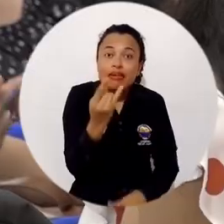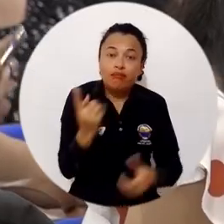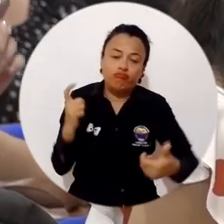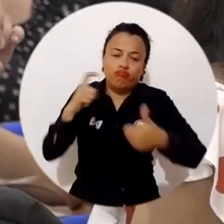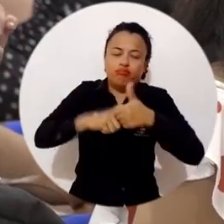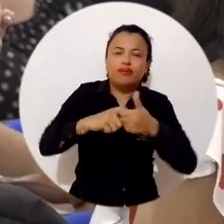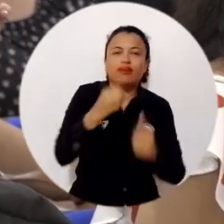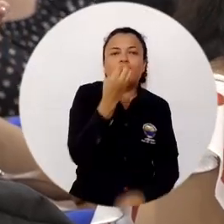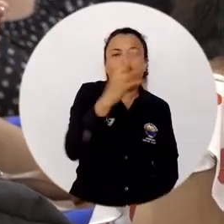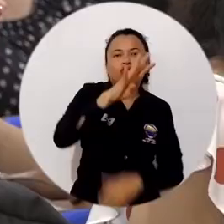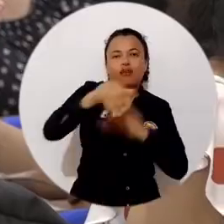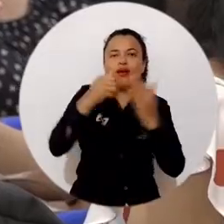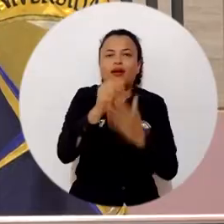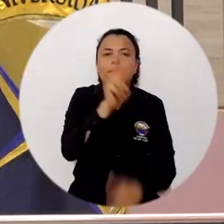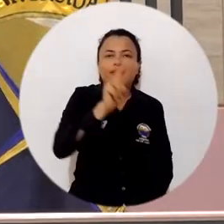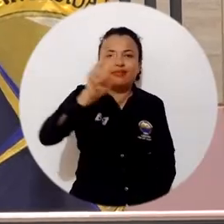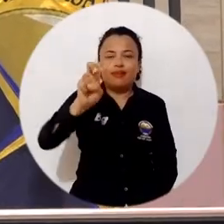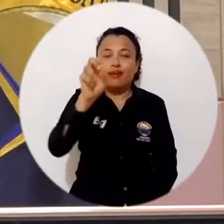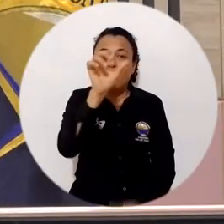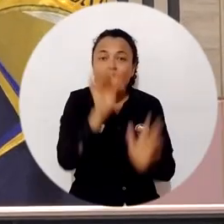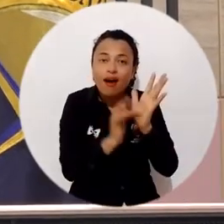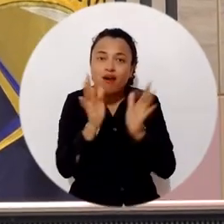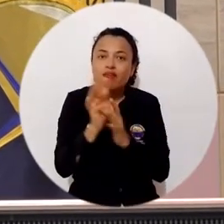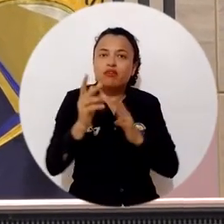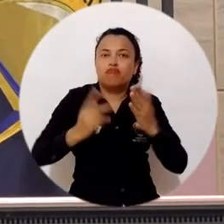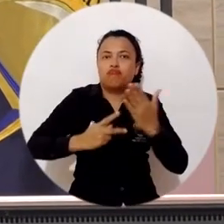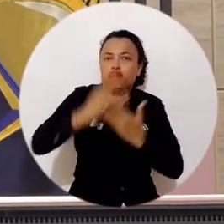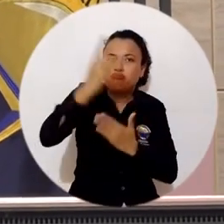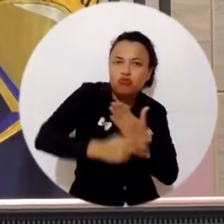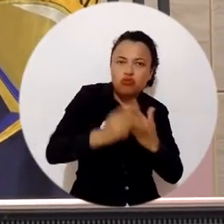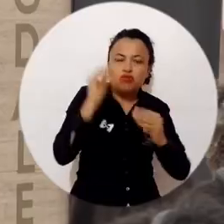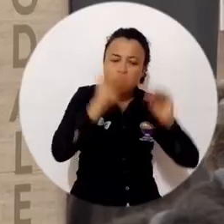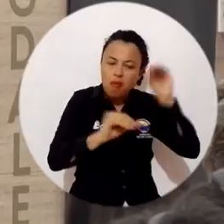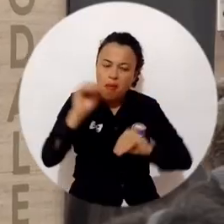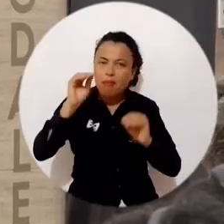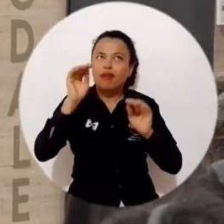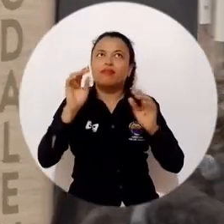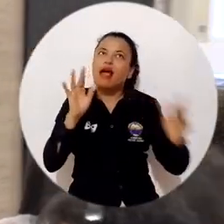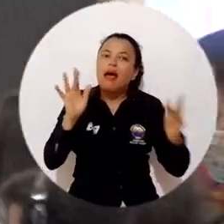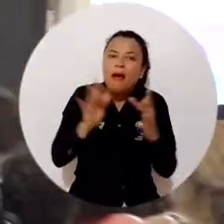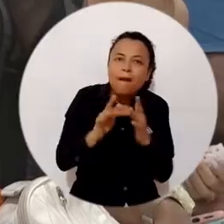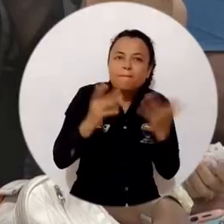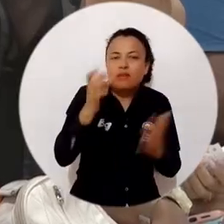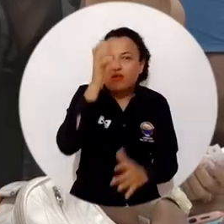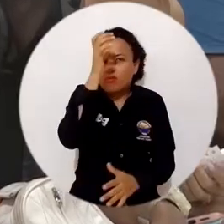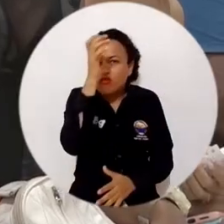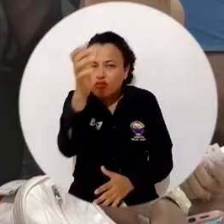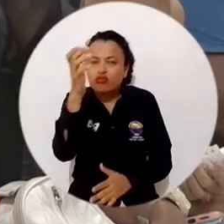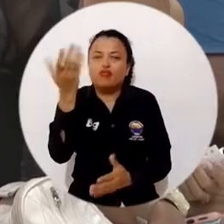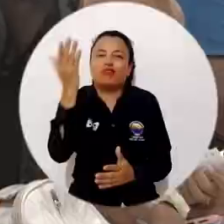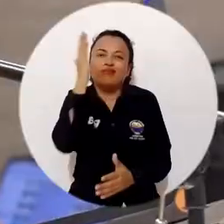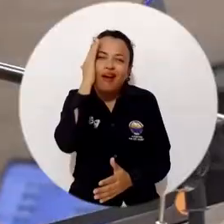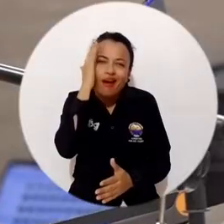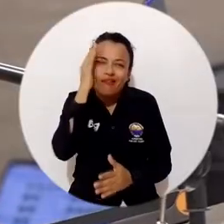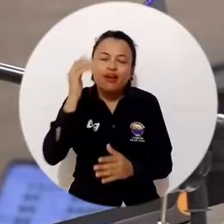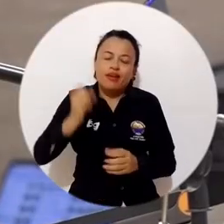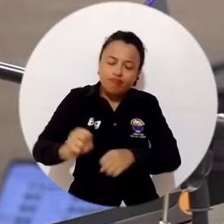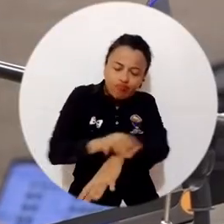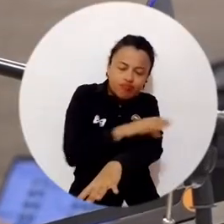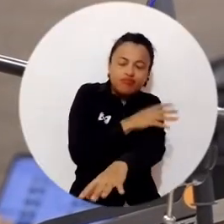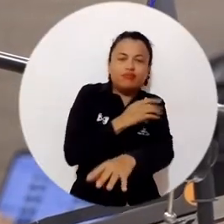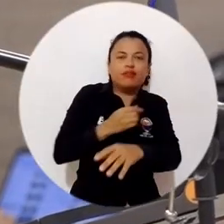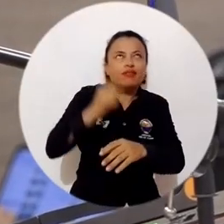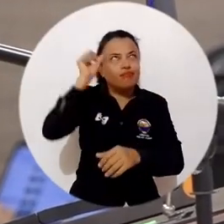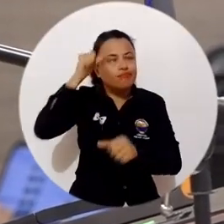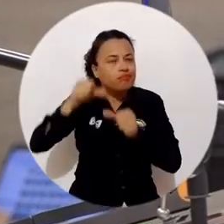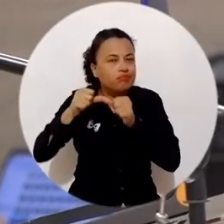interesada, puedes inscribir del 14 al 27 de abril tus proyectos creativos con una temática relacionada al conocimiento, saberes,